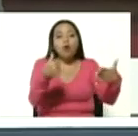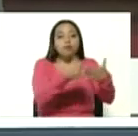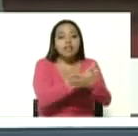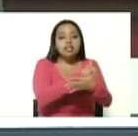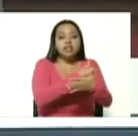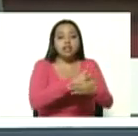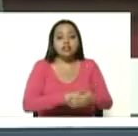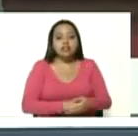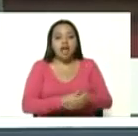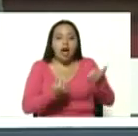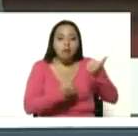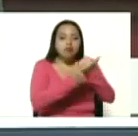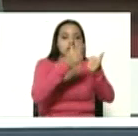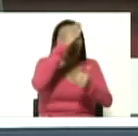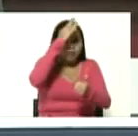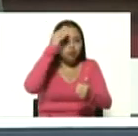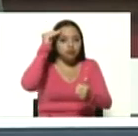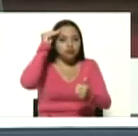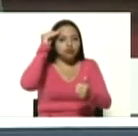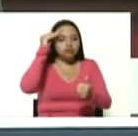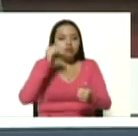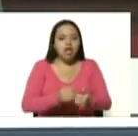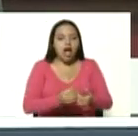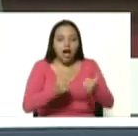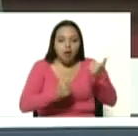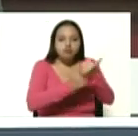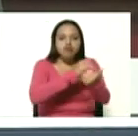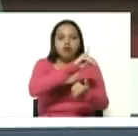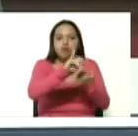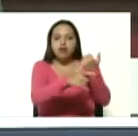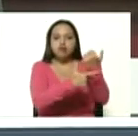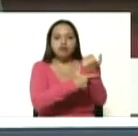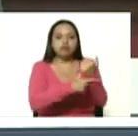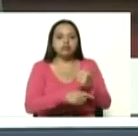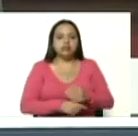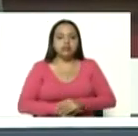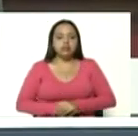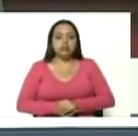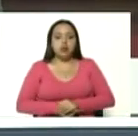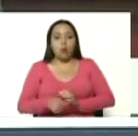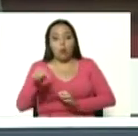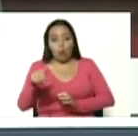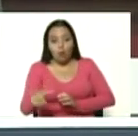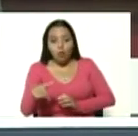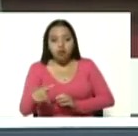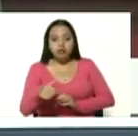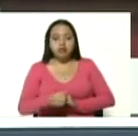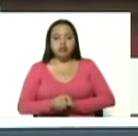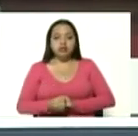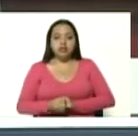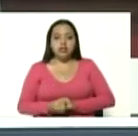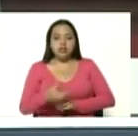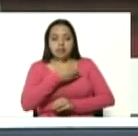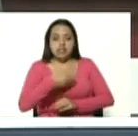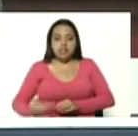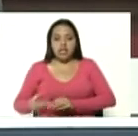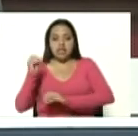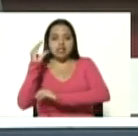trumpista guaidocista hoy el presidente de la asamblea nacional presentó unas grabaciones